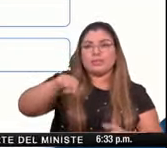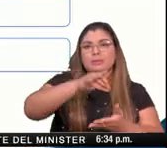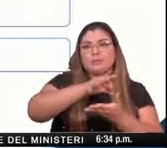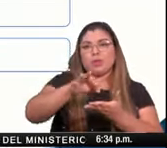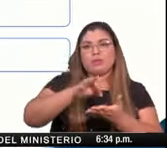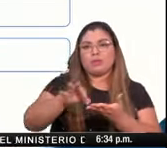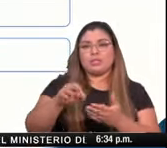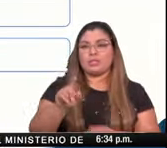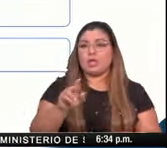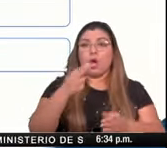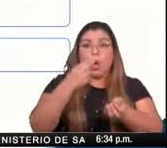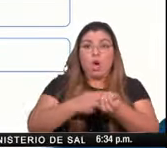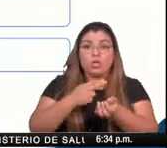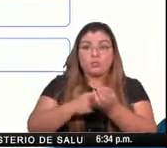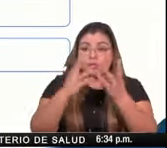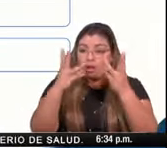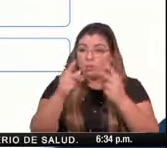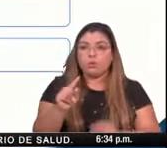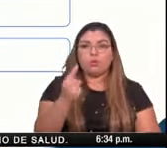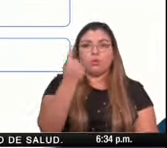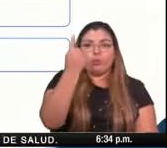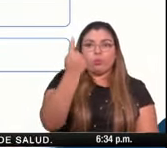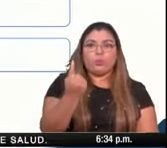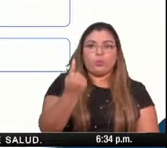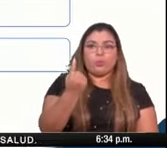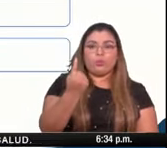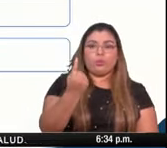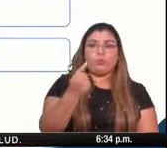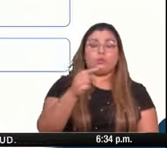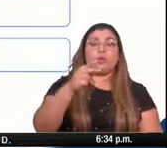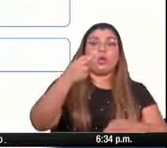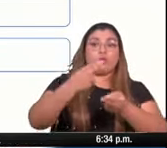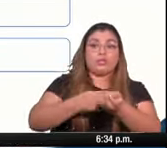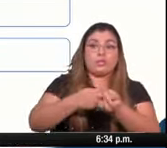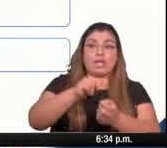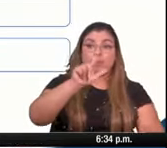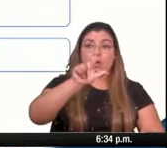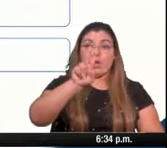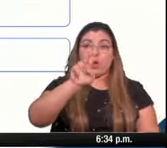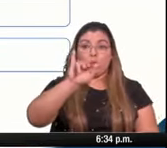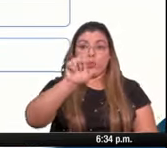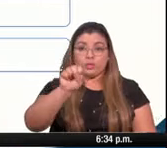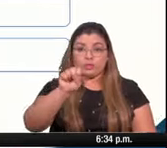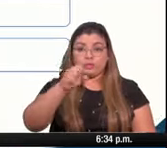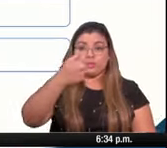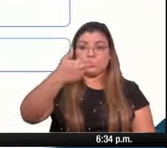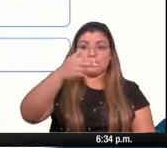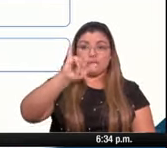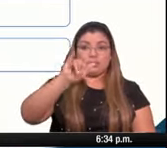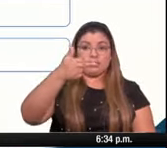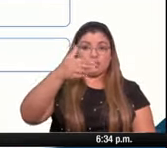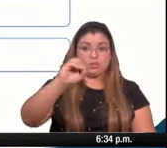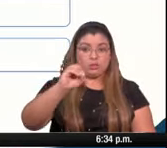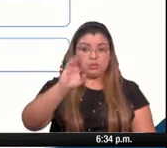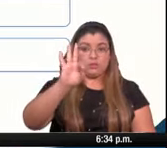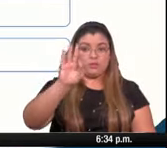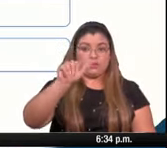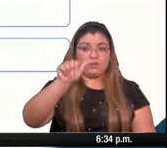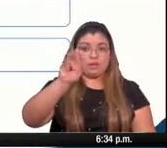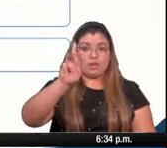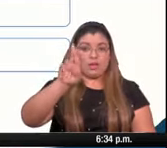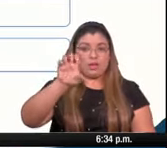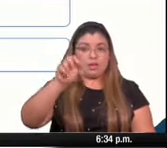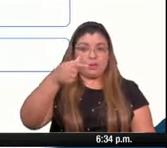que tiene que solo hospital el hospital Luis Chillo Fábrega el cual en este momento tiene una